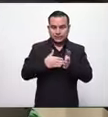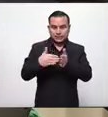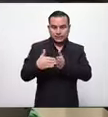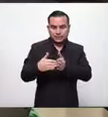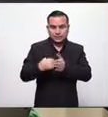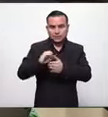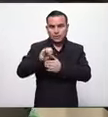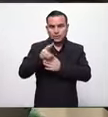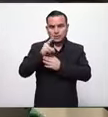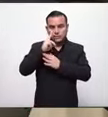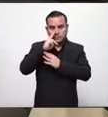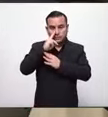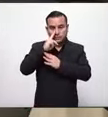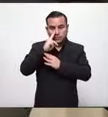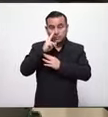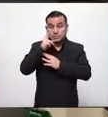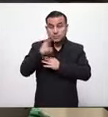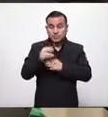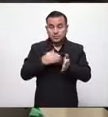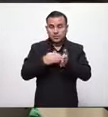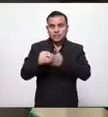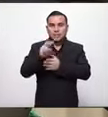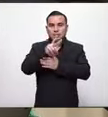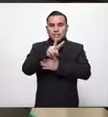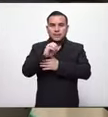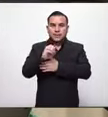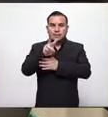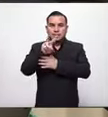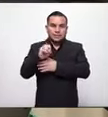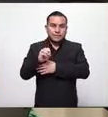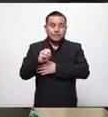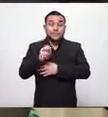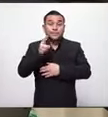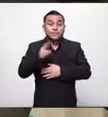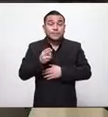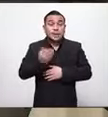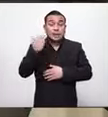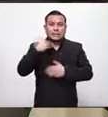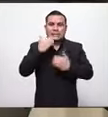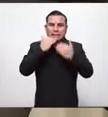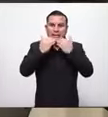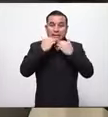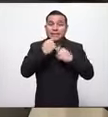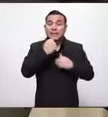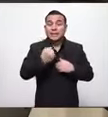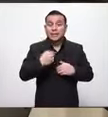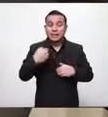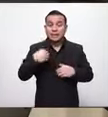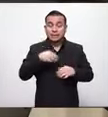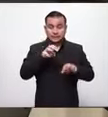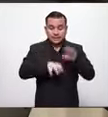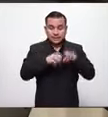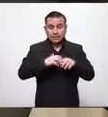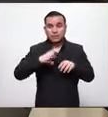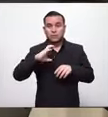veíamos a inicio de este año como bien lo mencionaba el secretario Catán nosotros